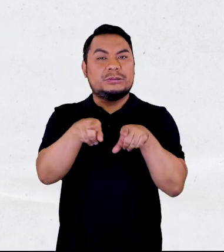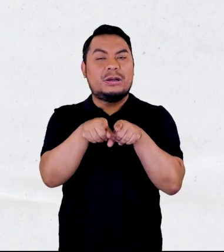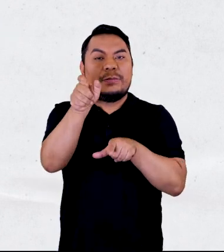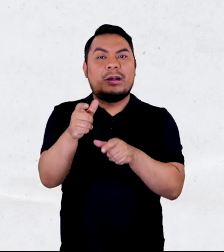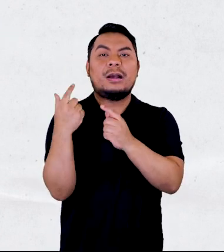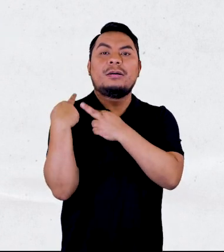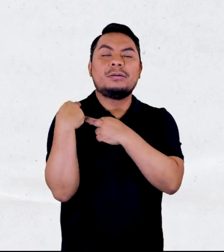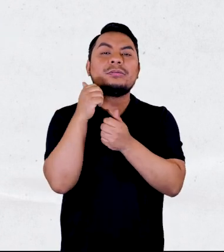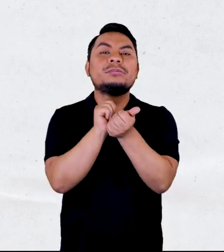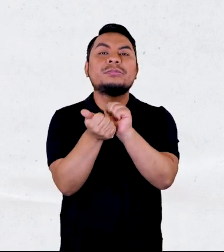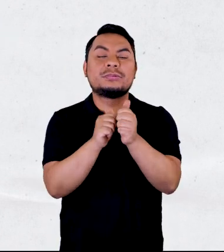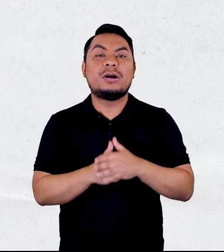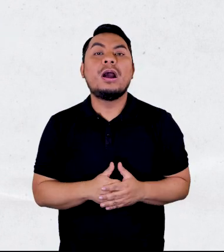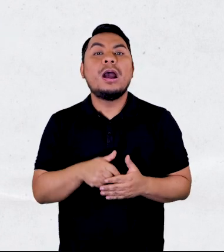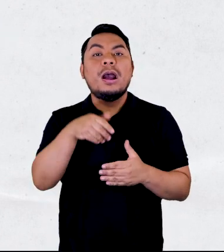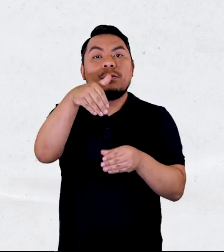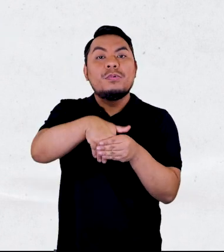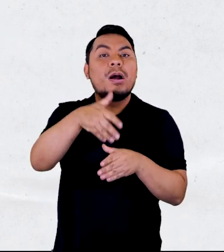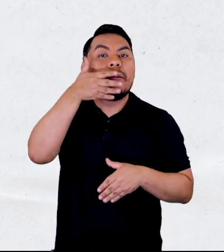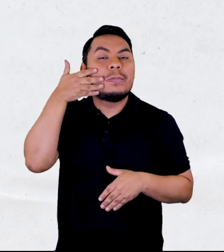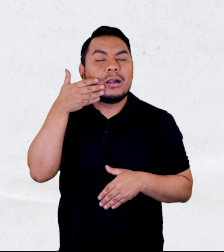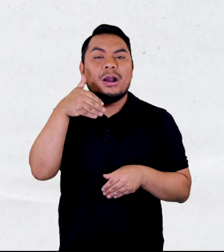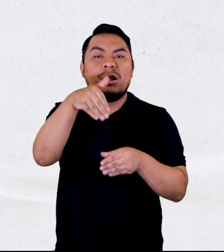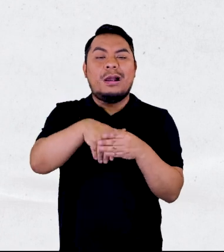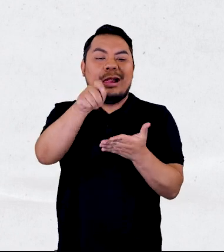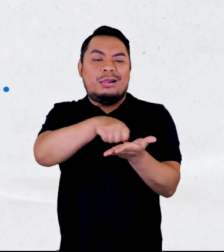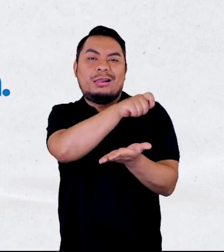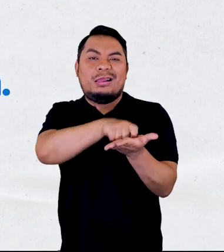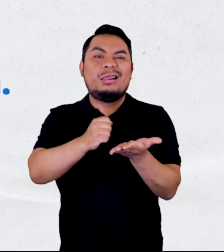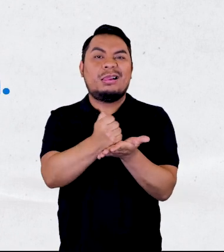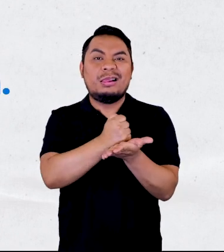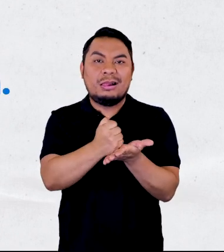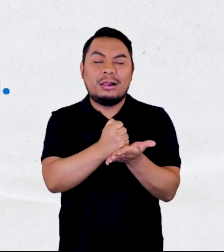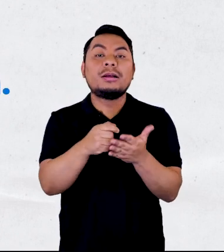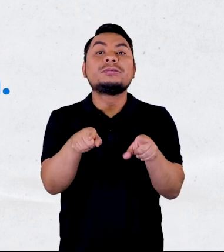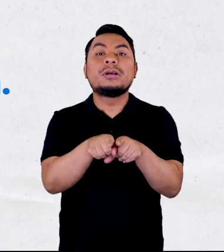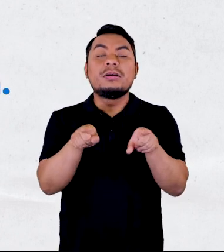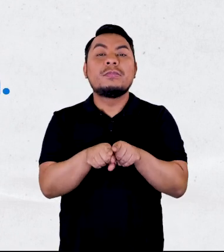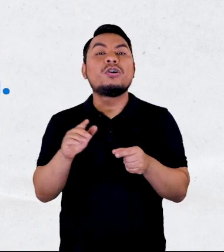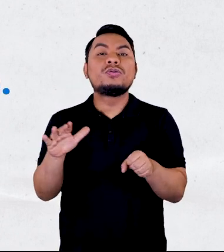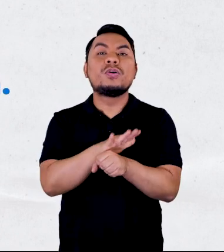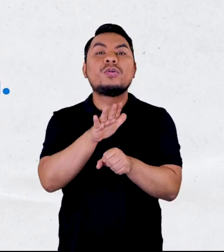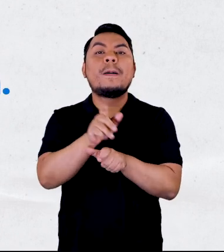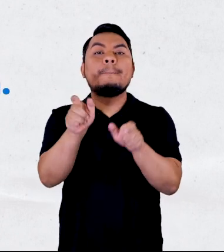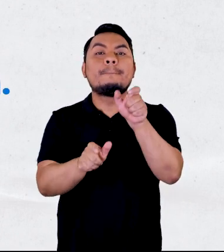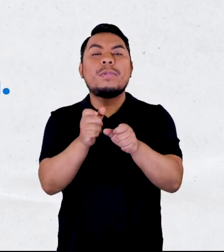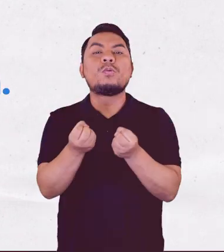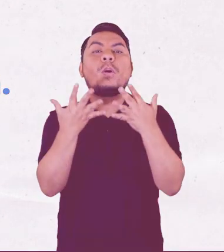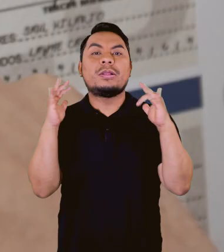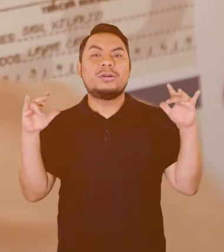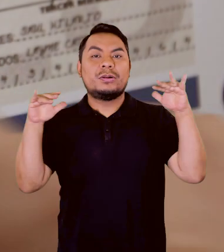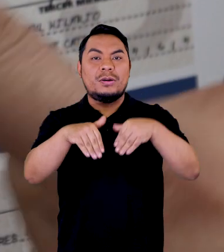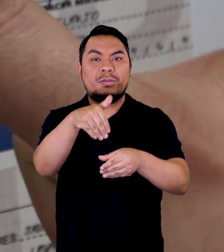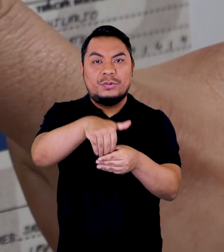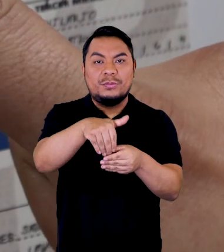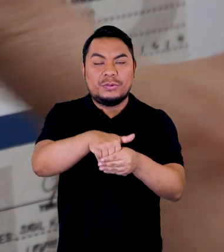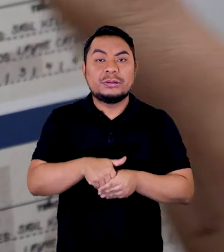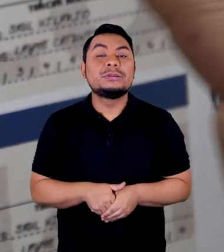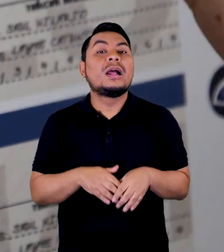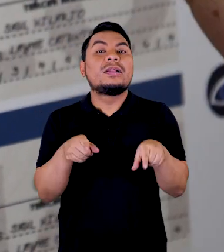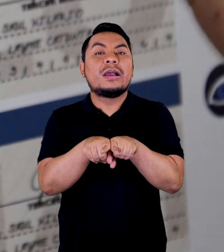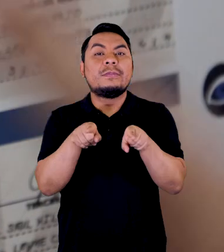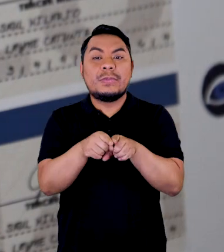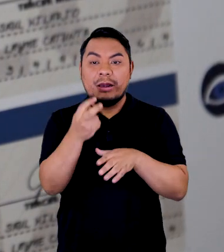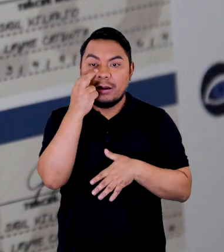o candidato, votos en blanco, votos nulos e impugnados, así como el total de ciudadanos que votaron. Asimismo,